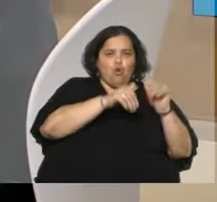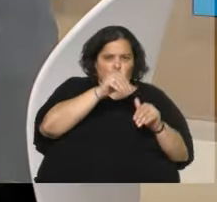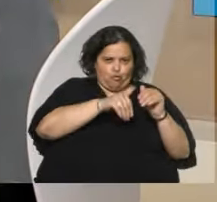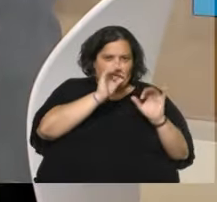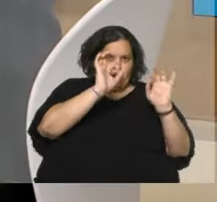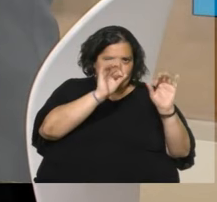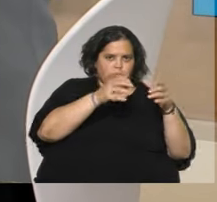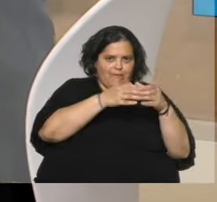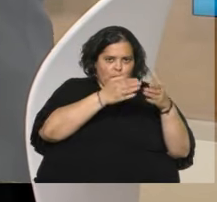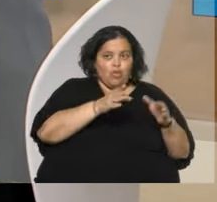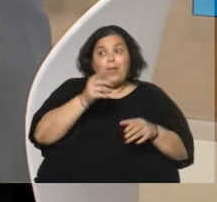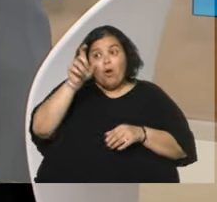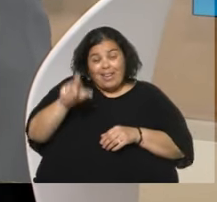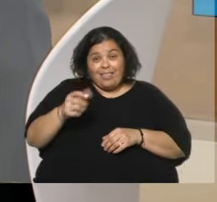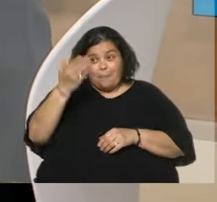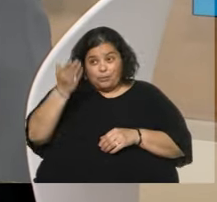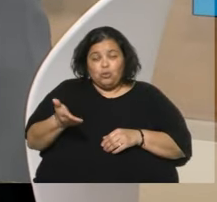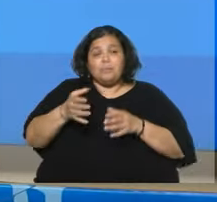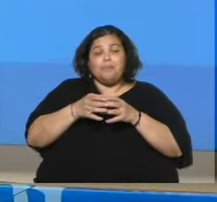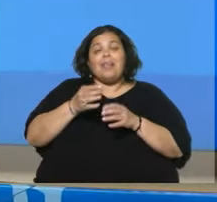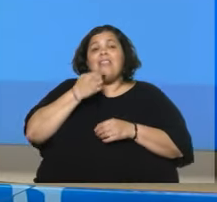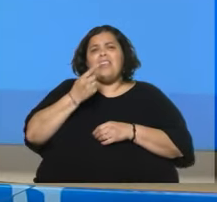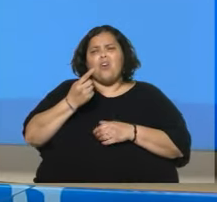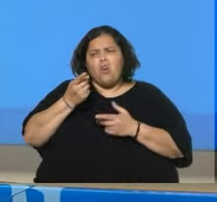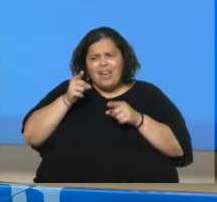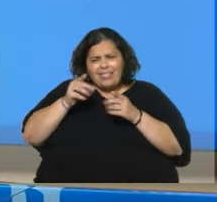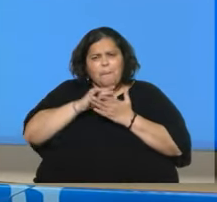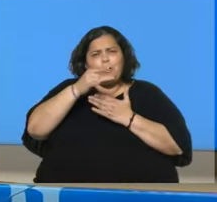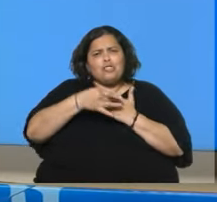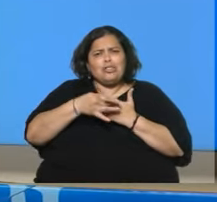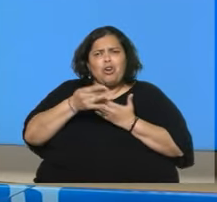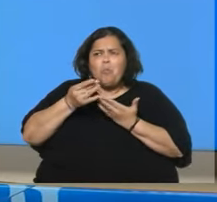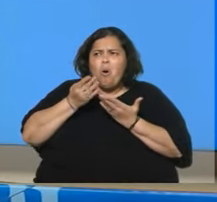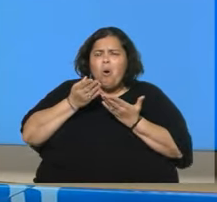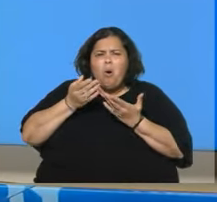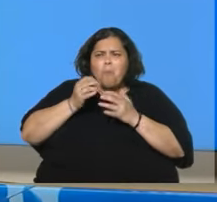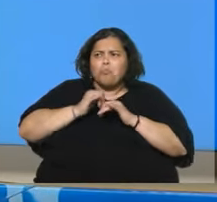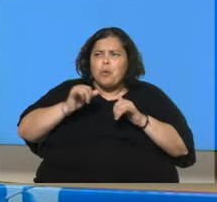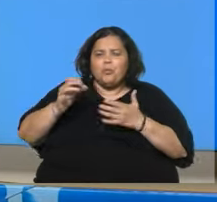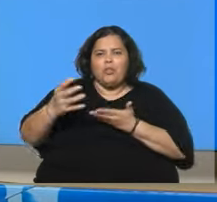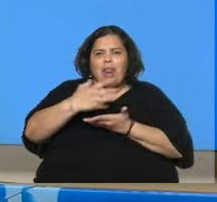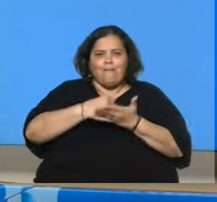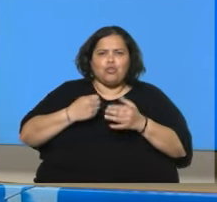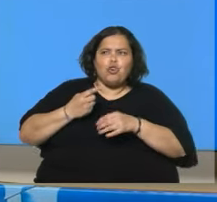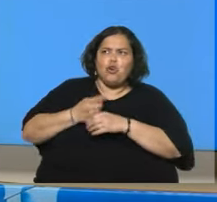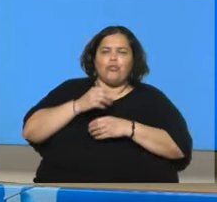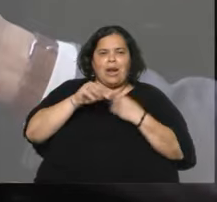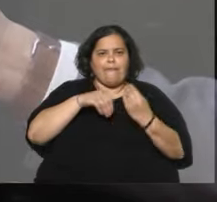calificó el proyecto de antifamilia y promotor del aborto. ¿Tenemos al diputado Albernás? ¿Lo escuchamos y seguimos hablando con la legisladora?